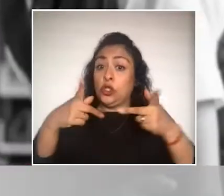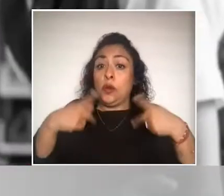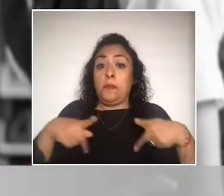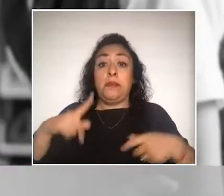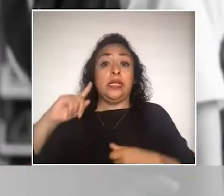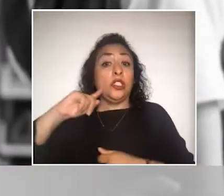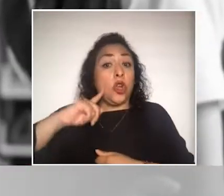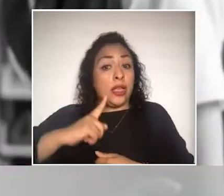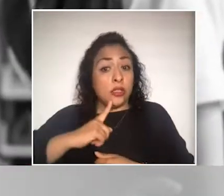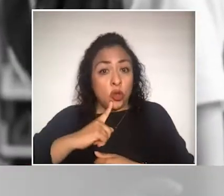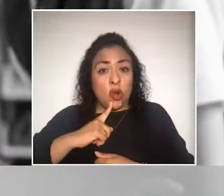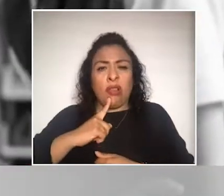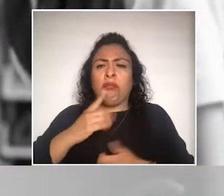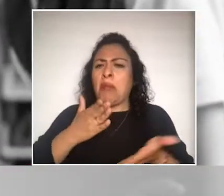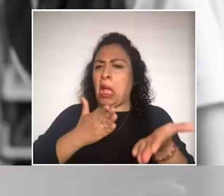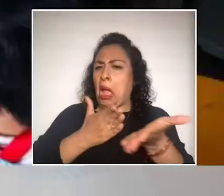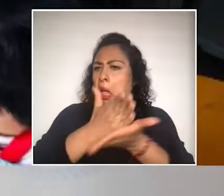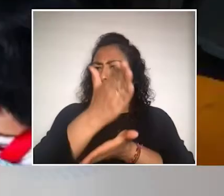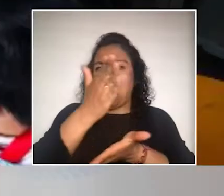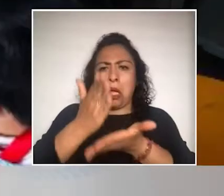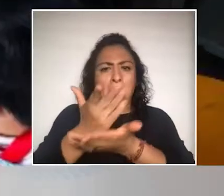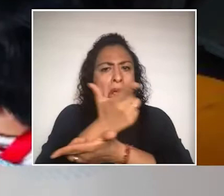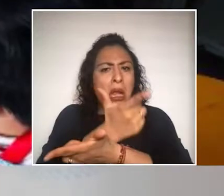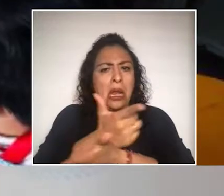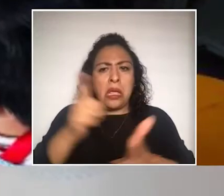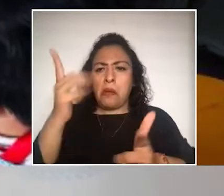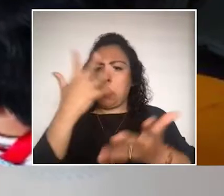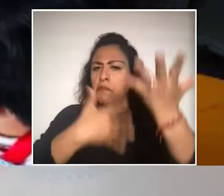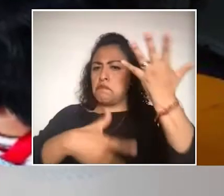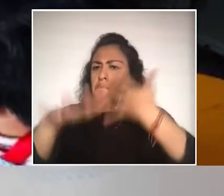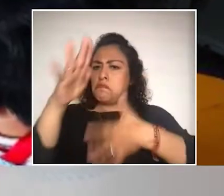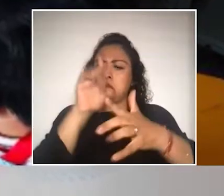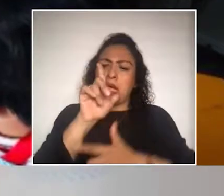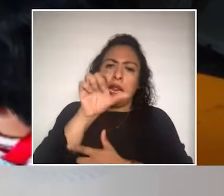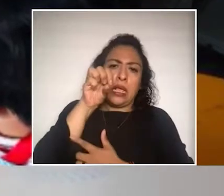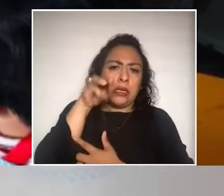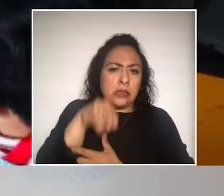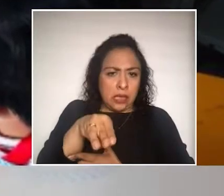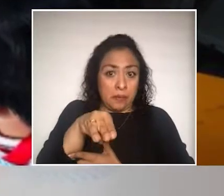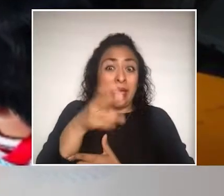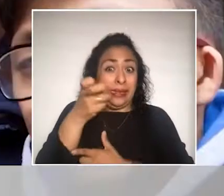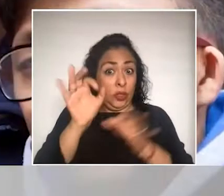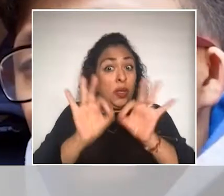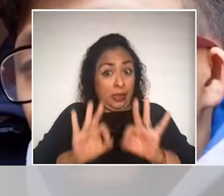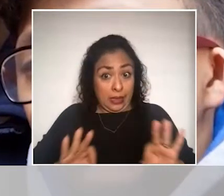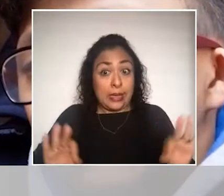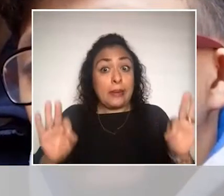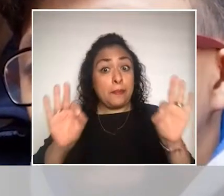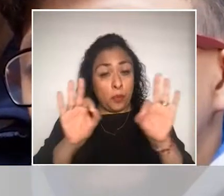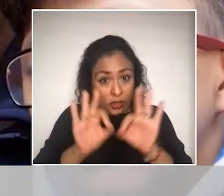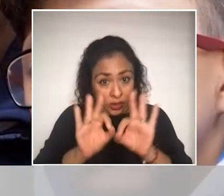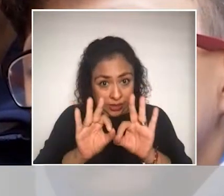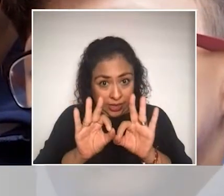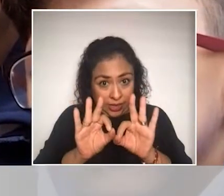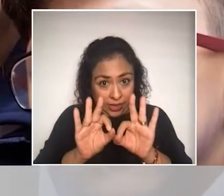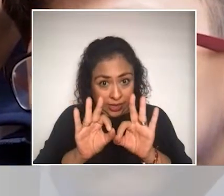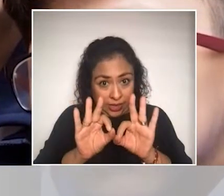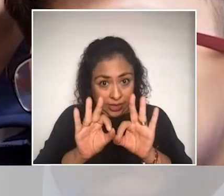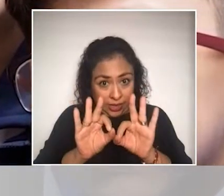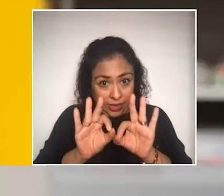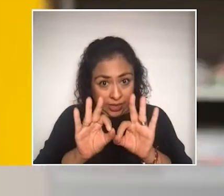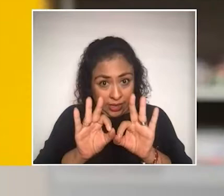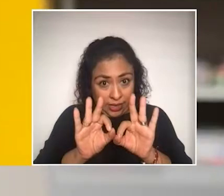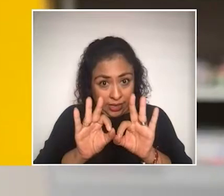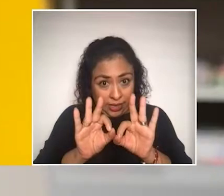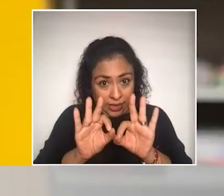el acceso sin restricciones a la lengua de señas mexicana. Y entonces surge como una escuela,